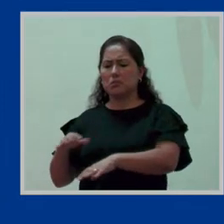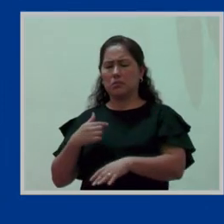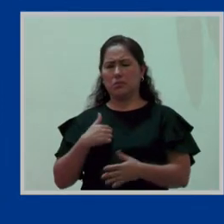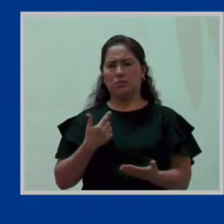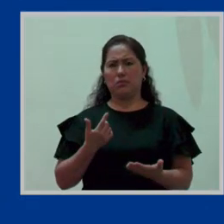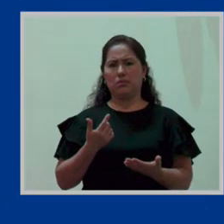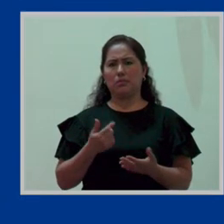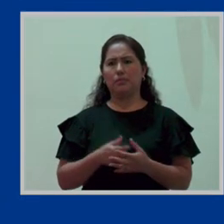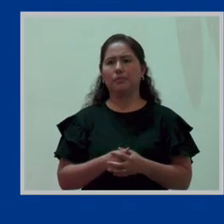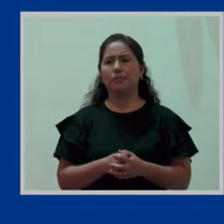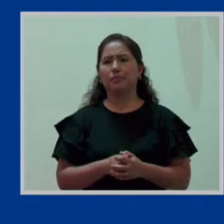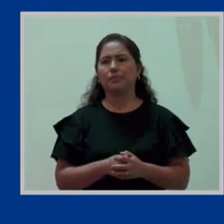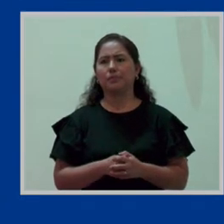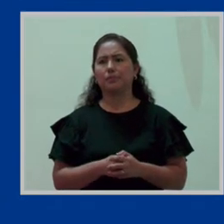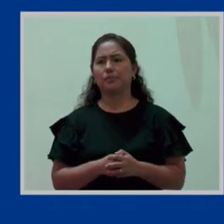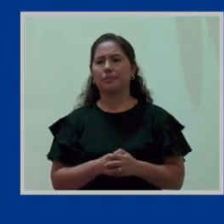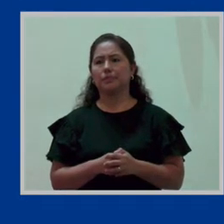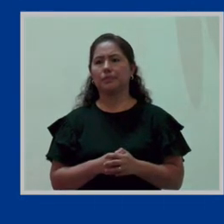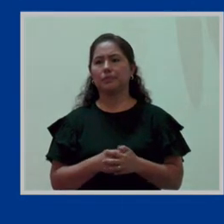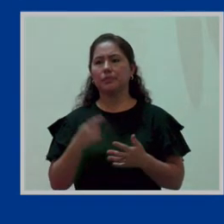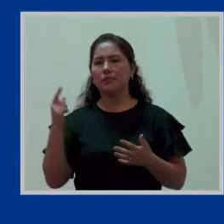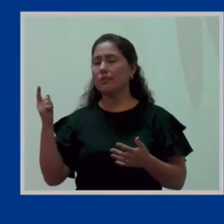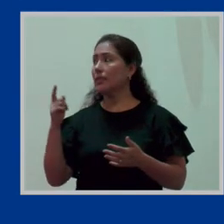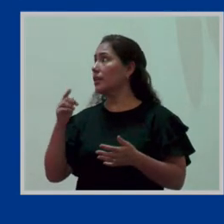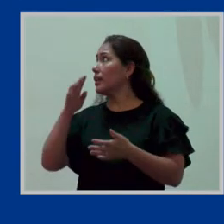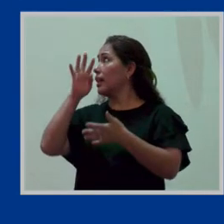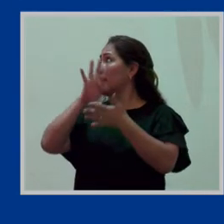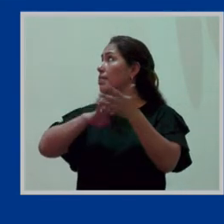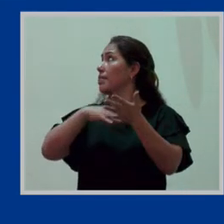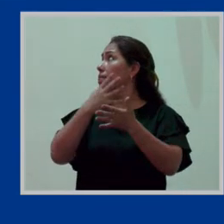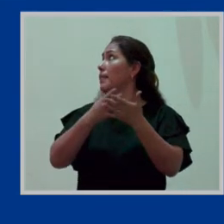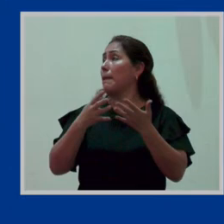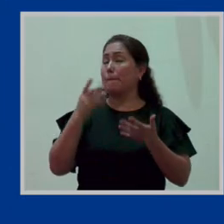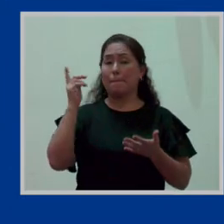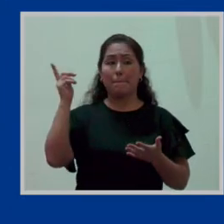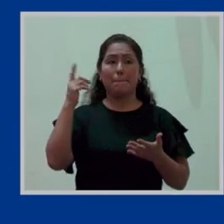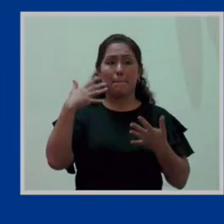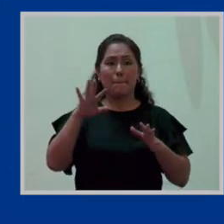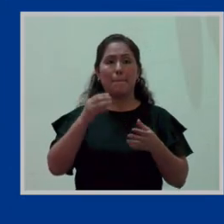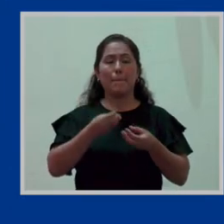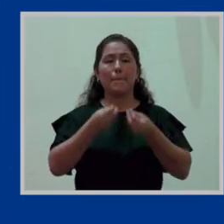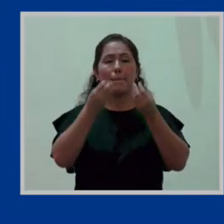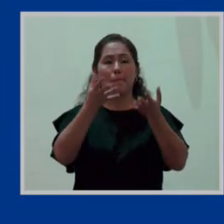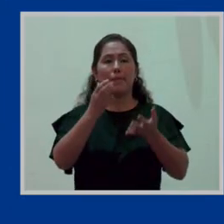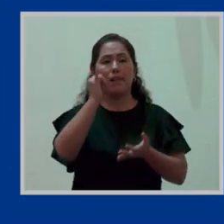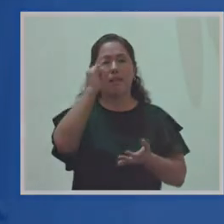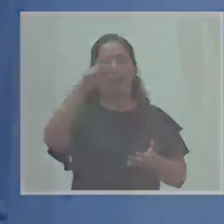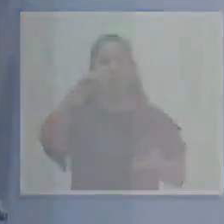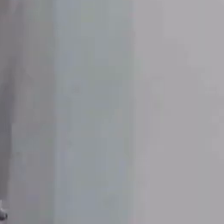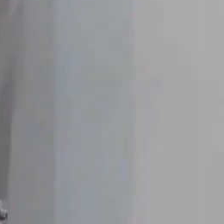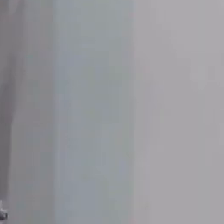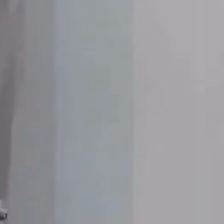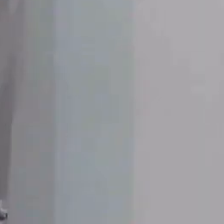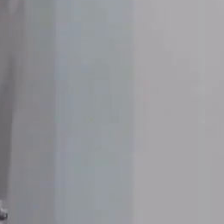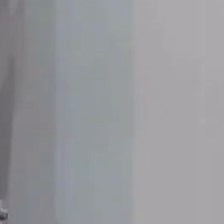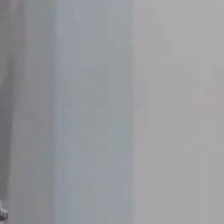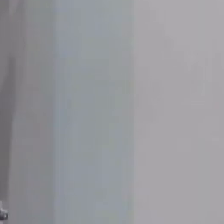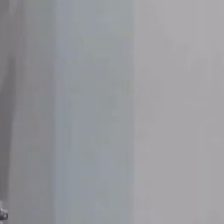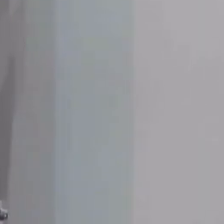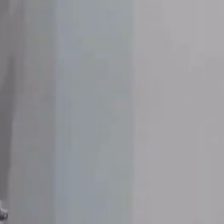Bueno, esta es nuestra tabla de infracciones. Y con eso estoy terminando. Les agradezco por su tiempo. Pueden